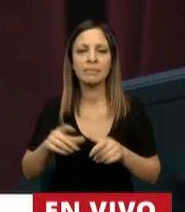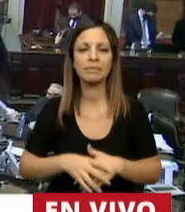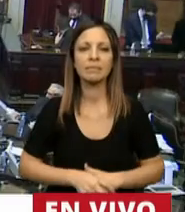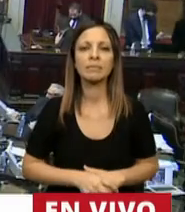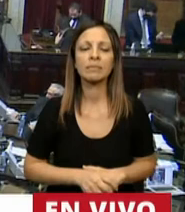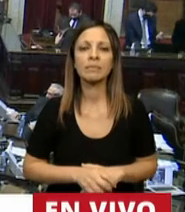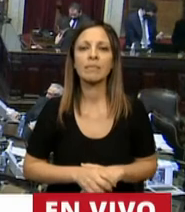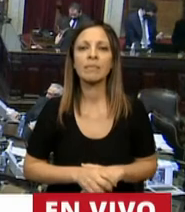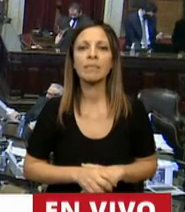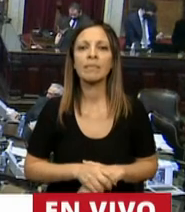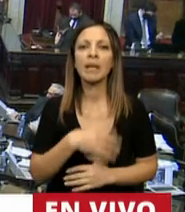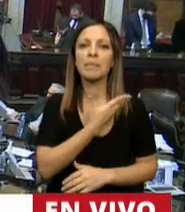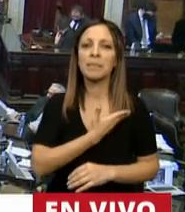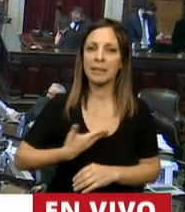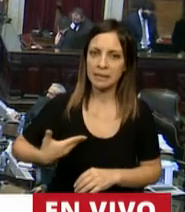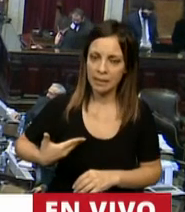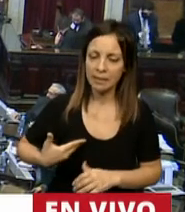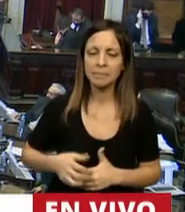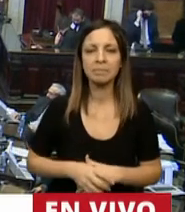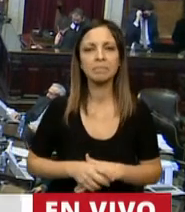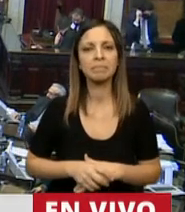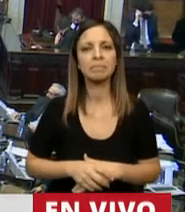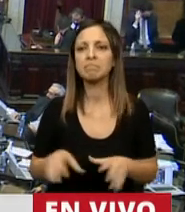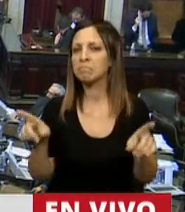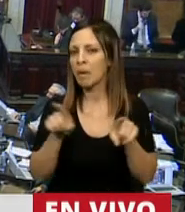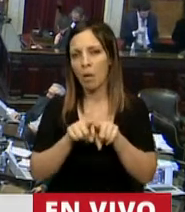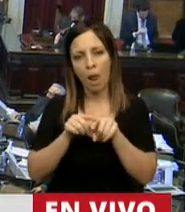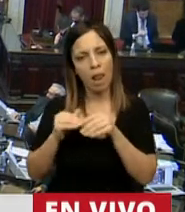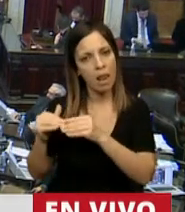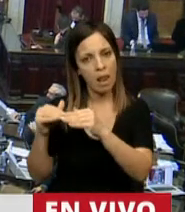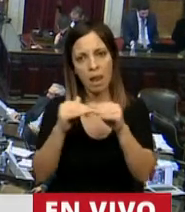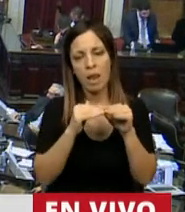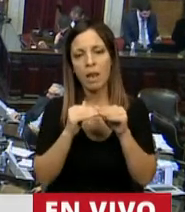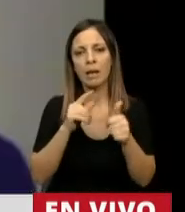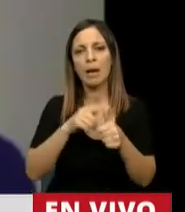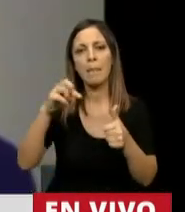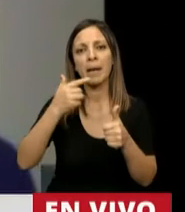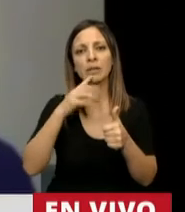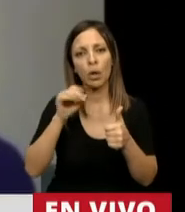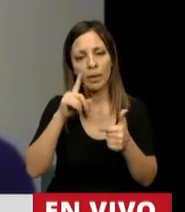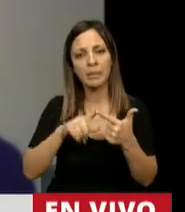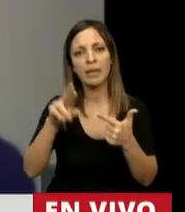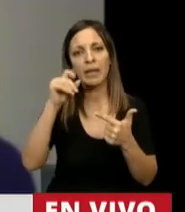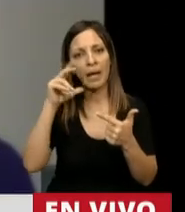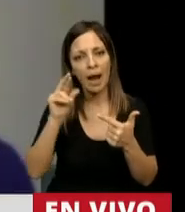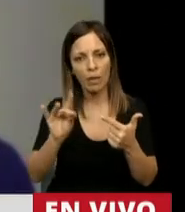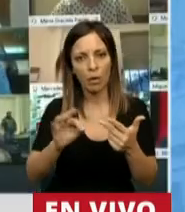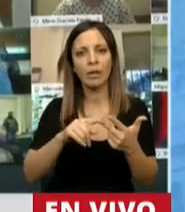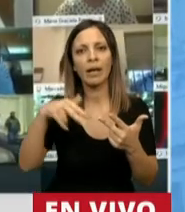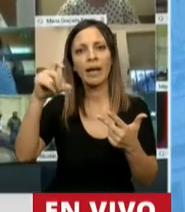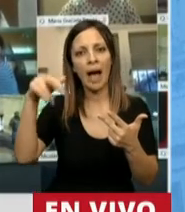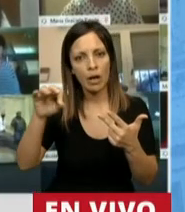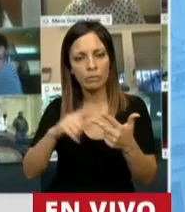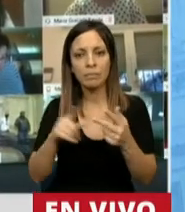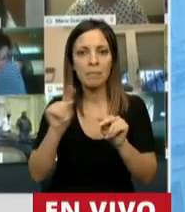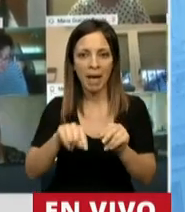Señor Presidente, en idéntico sentido de los diputados Pastori, Ricardo y Cano, con el agregado que incorporó